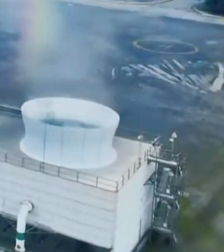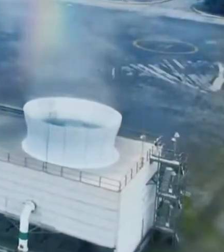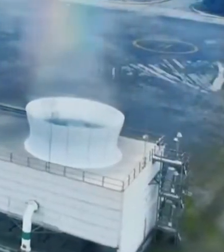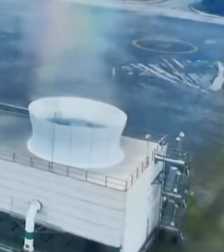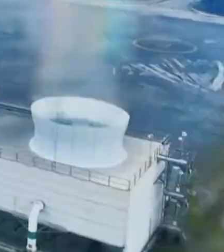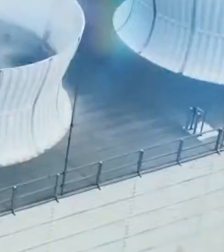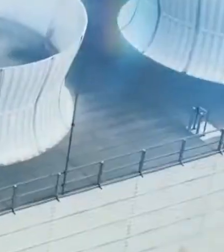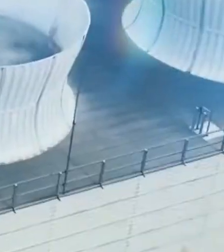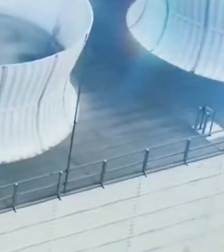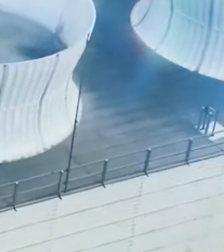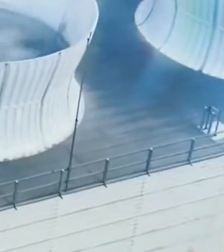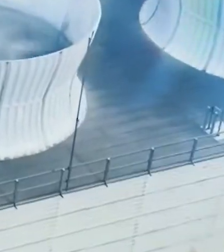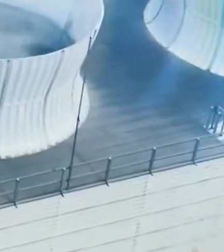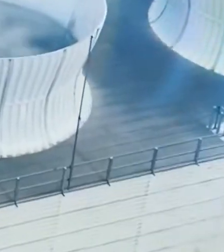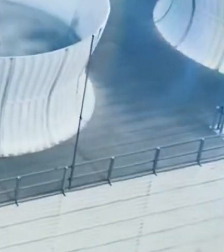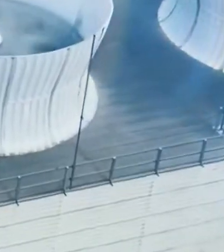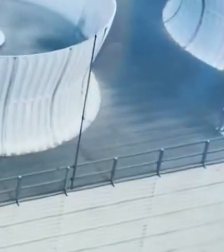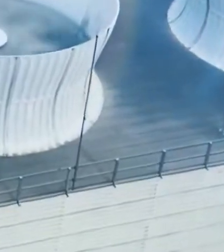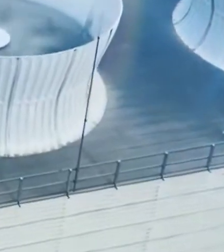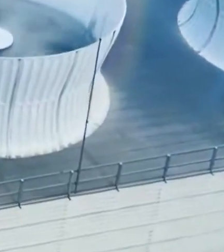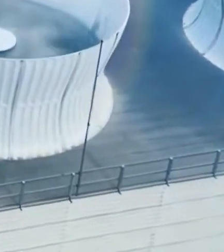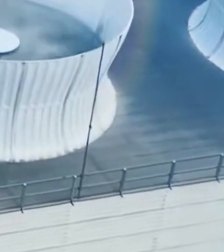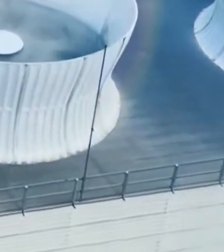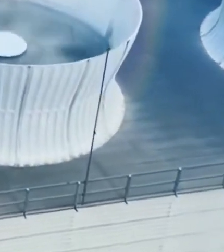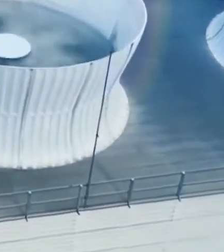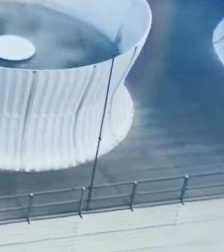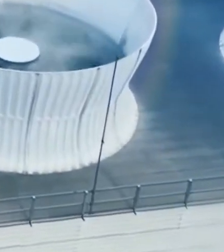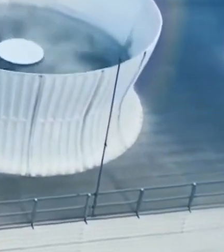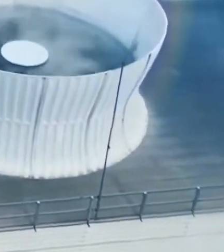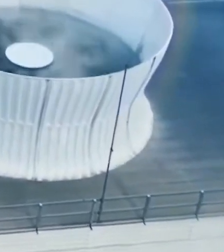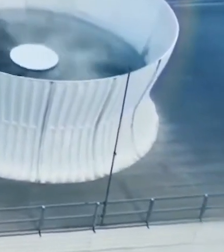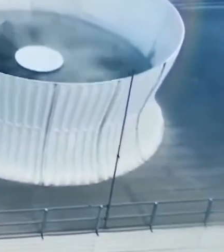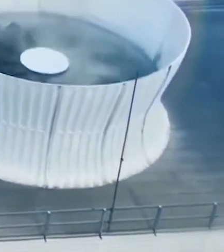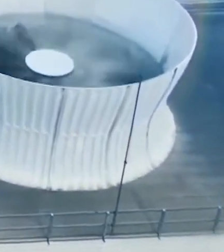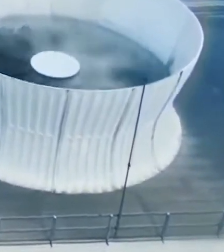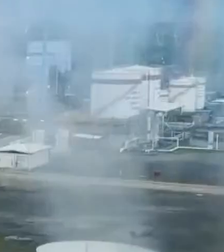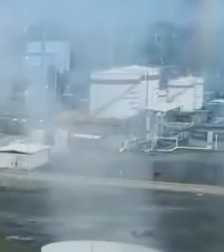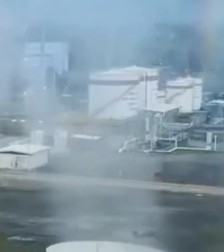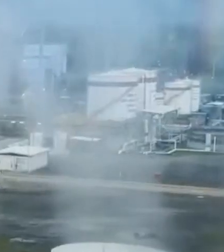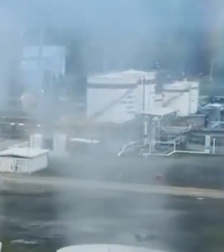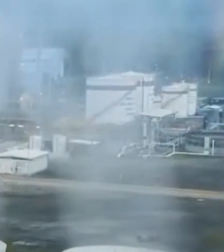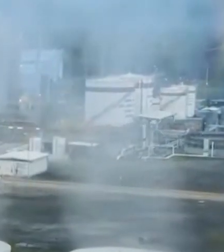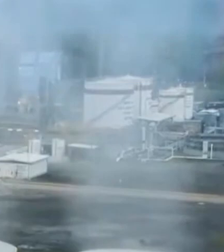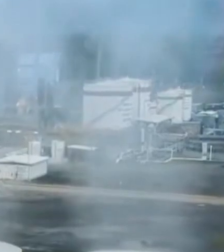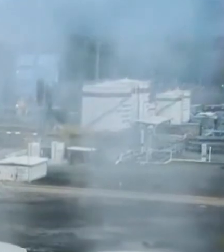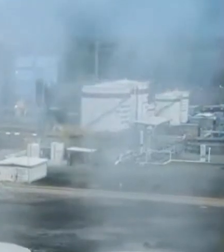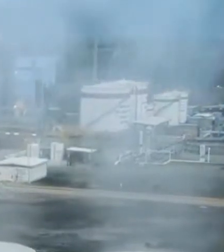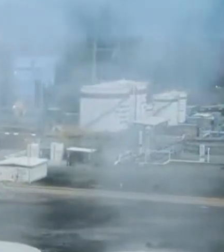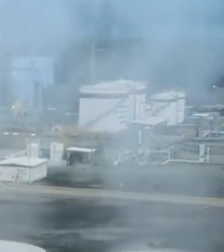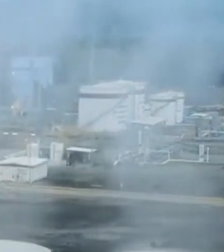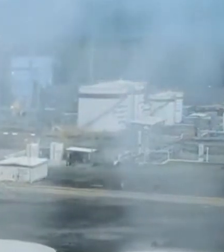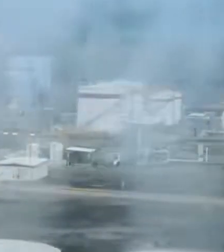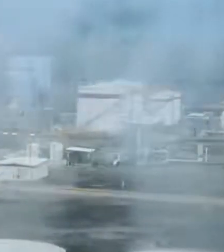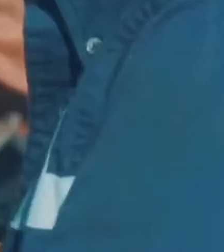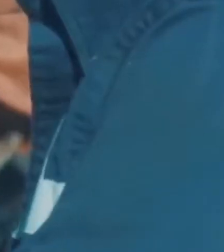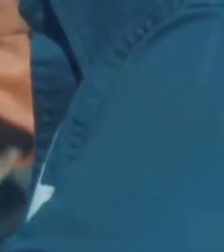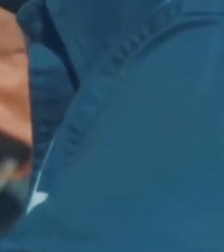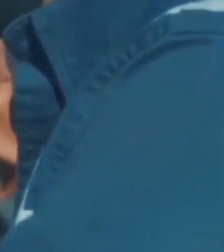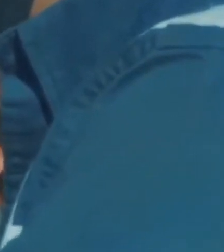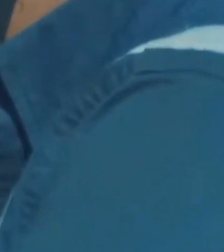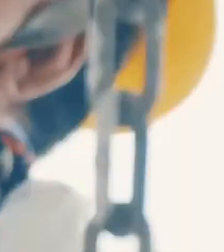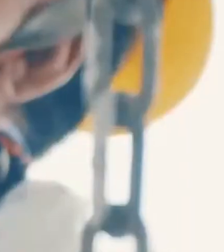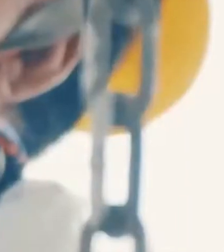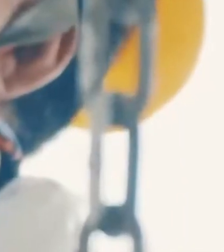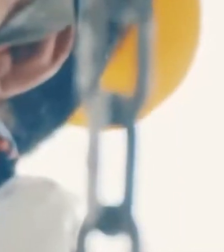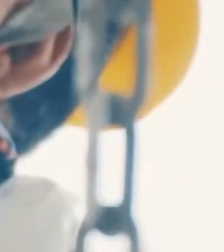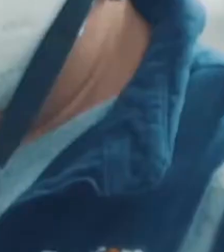13 plantas de Iberdrola permitirá ampliar la capacidad de generación de la Comisión Federal de Electricidad, convirtiéndola en la